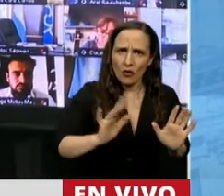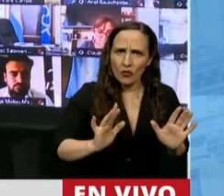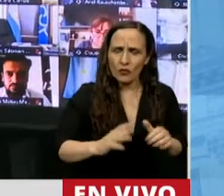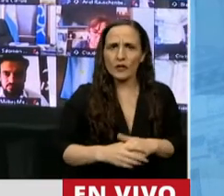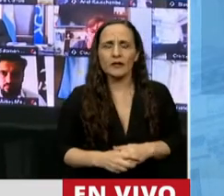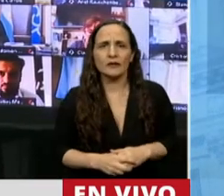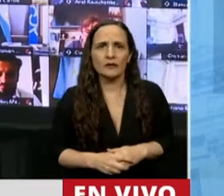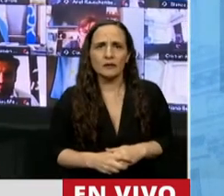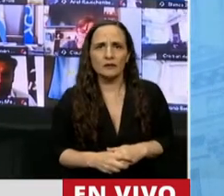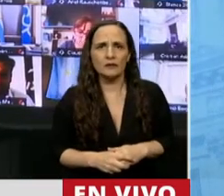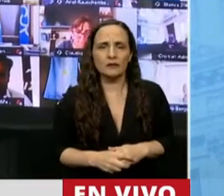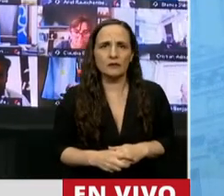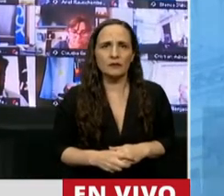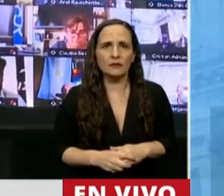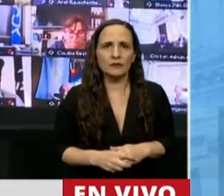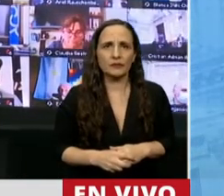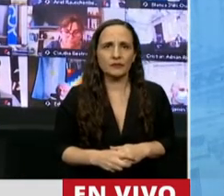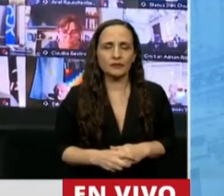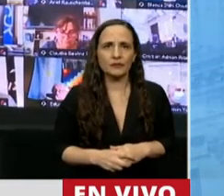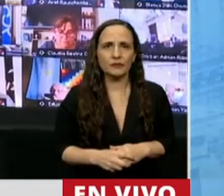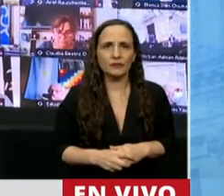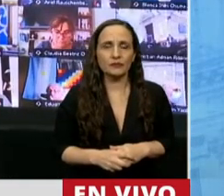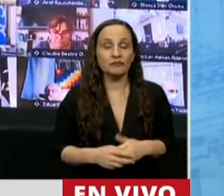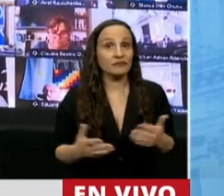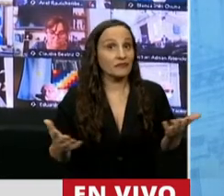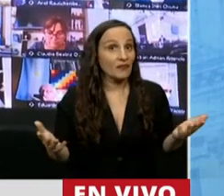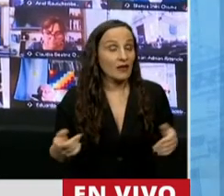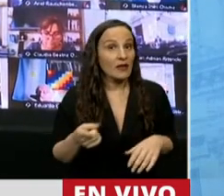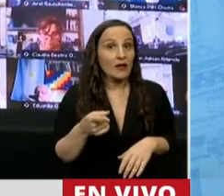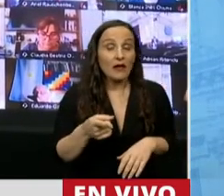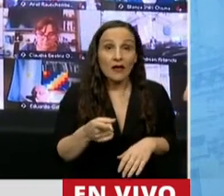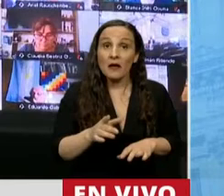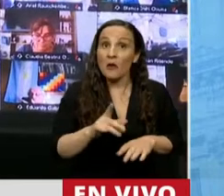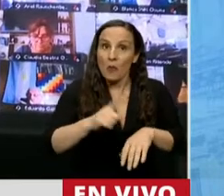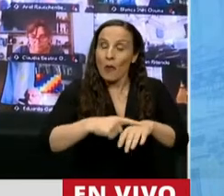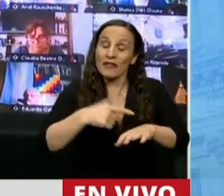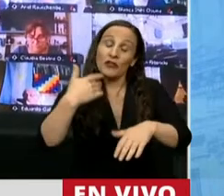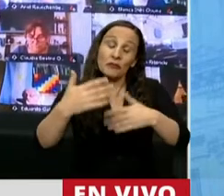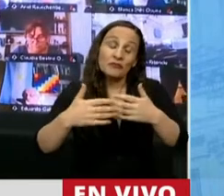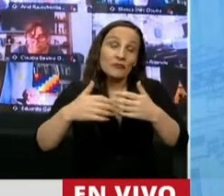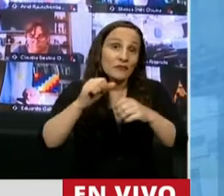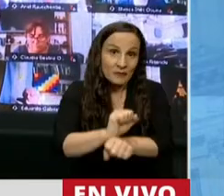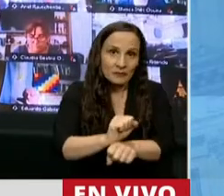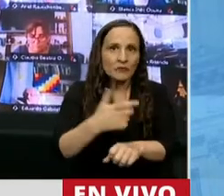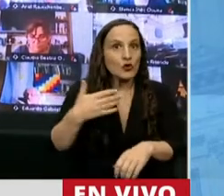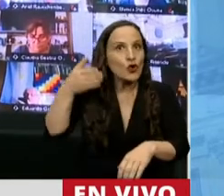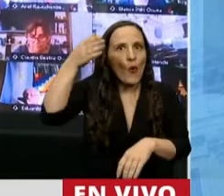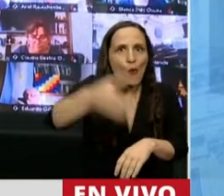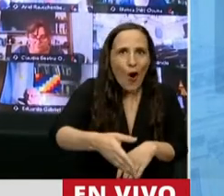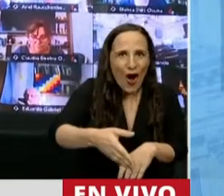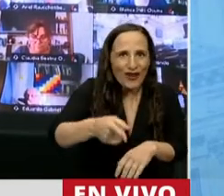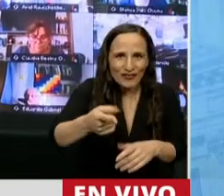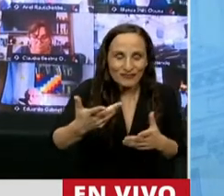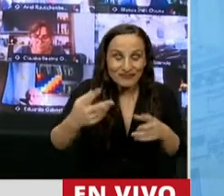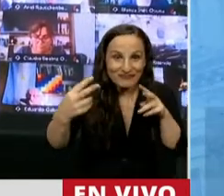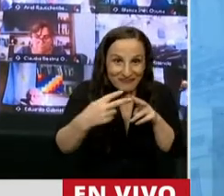Fíjese, señor Presidente, que una vez que lo detienen, lo voy a ver a su lugar de detención